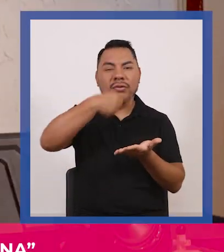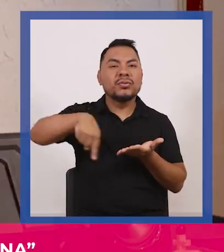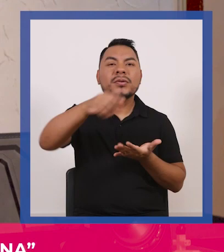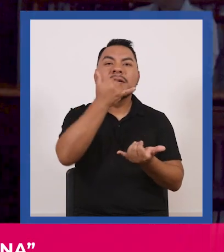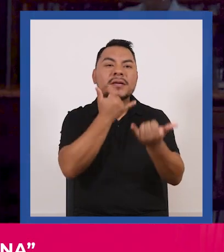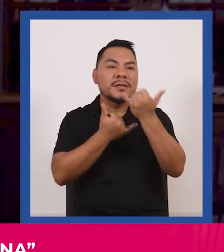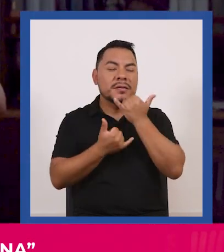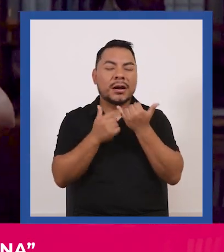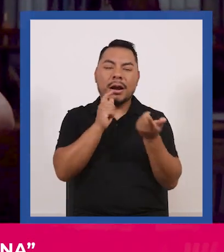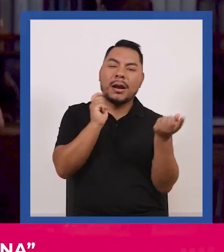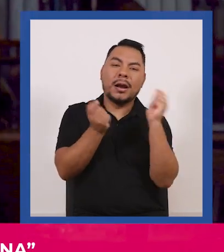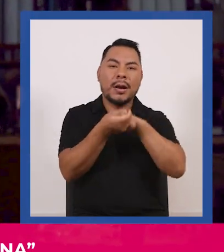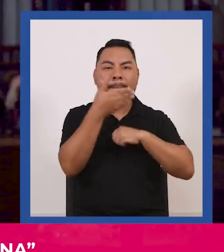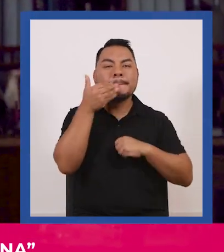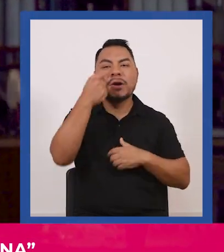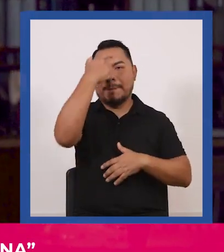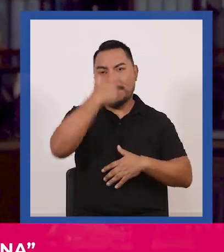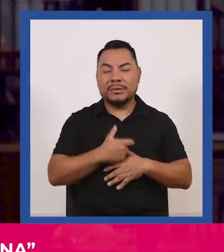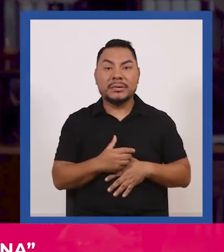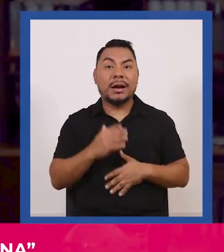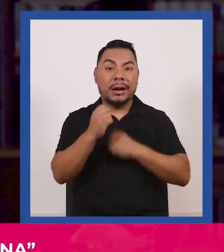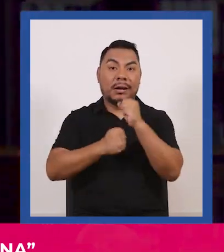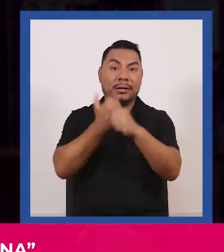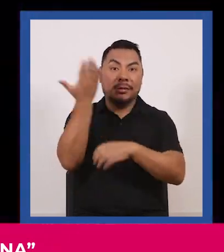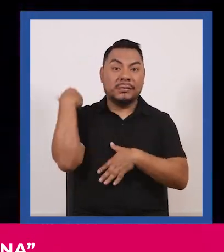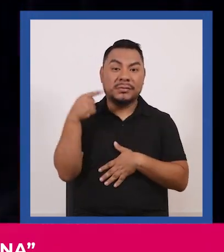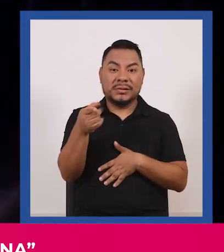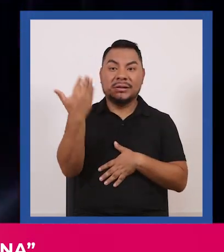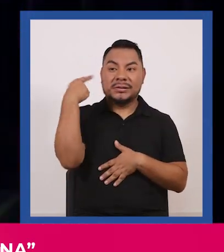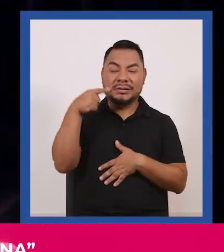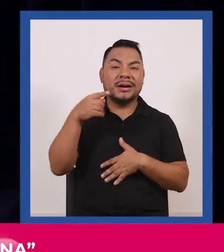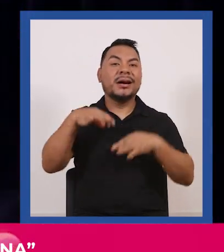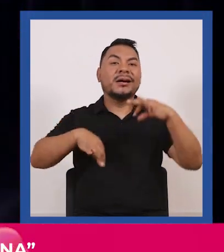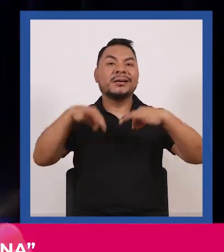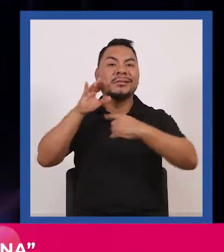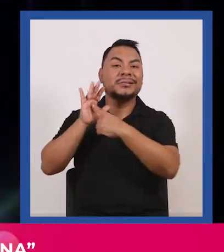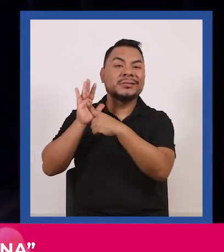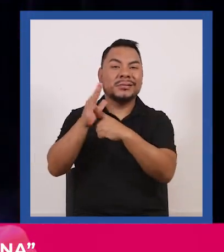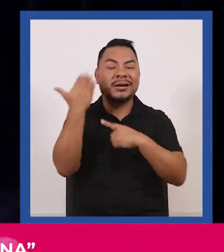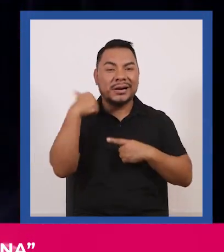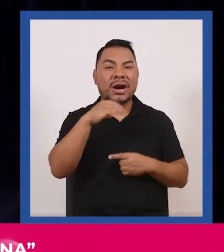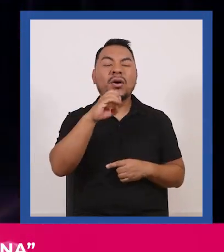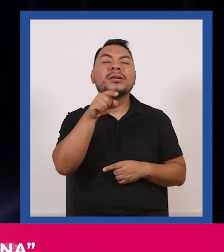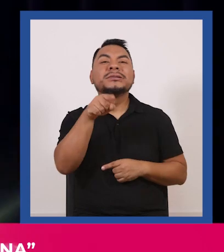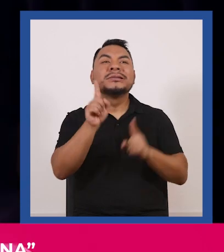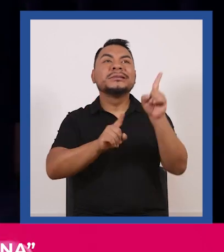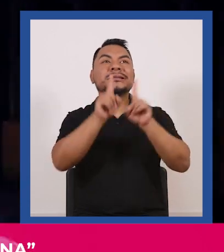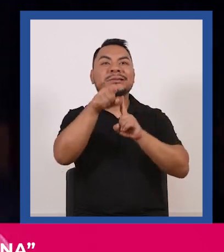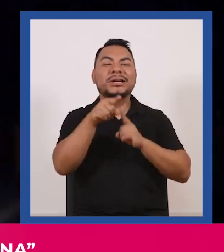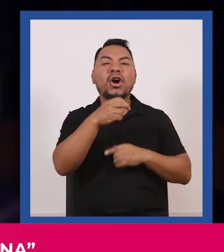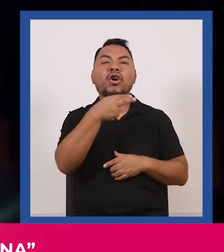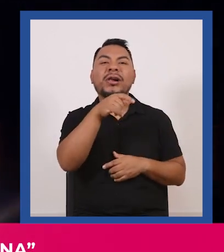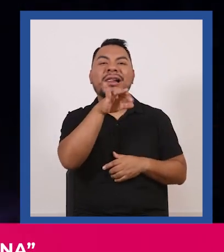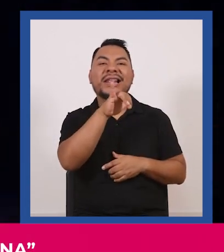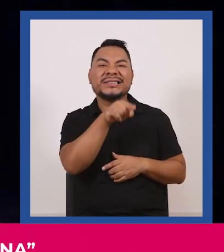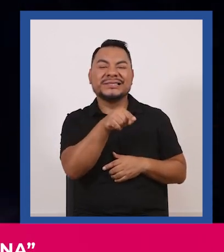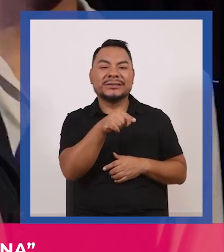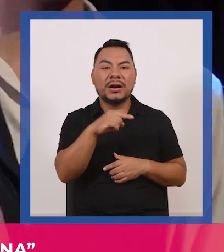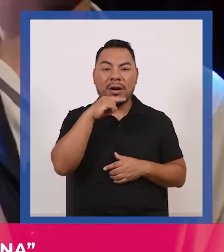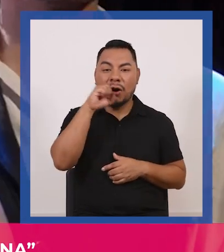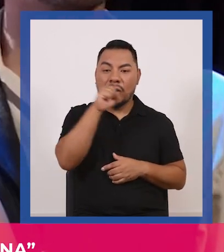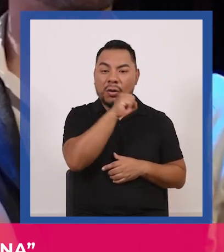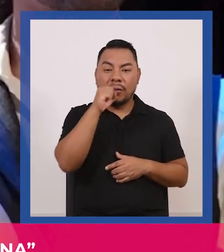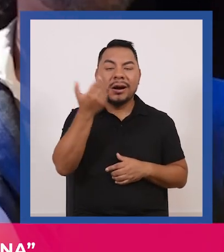de nuestros errores para ser mejores personas el año pasado interpretó en la obra el ocaso de una estrella a Billie Holiday una